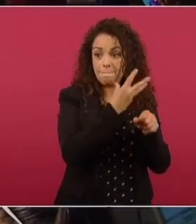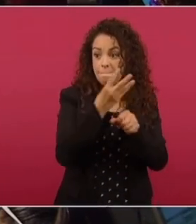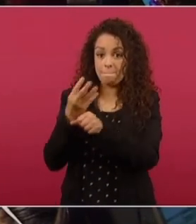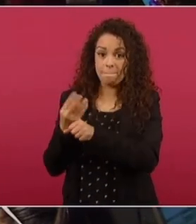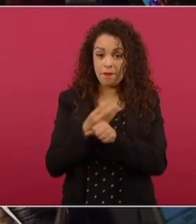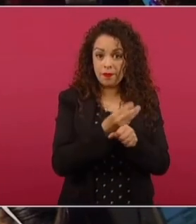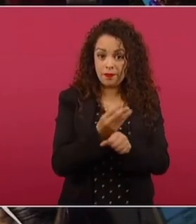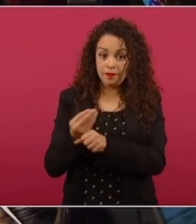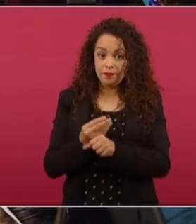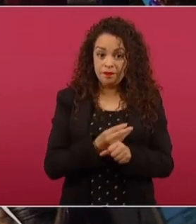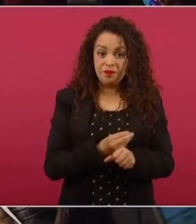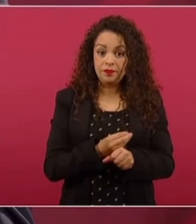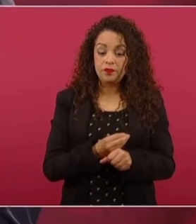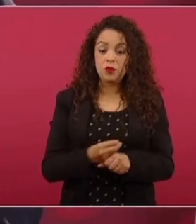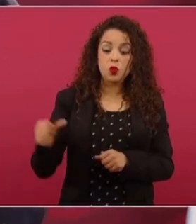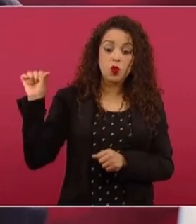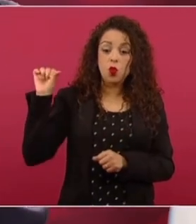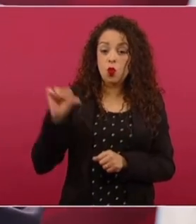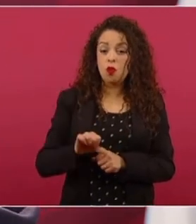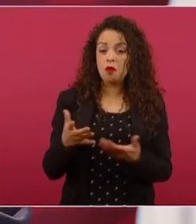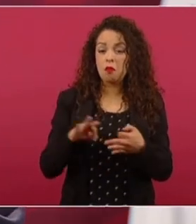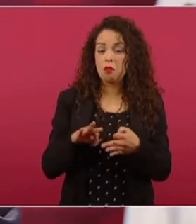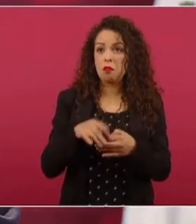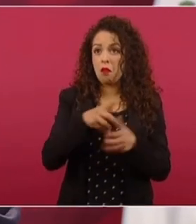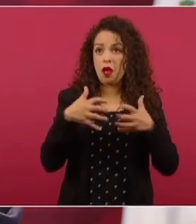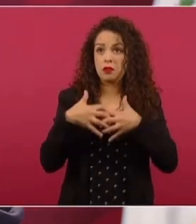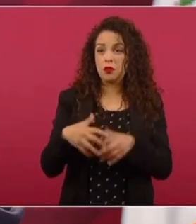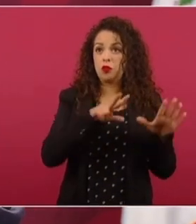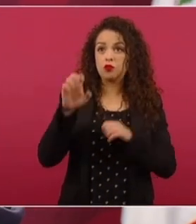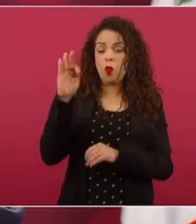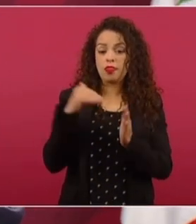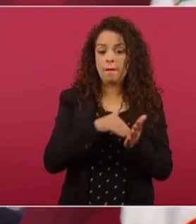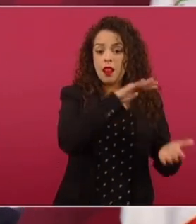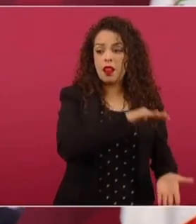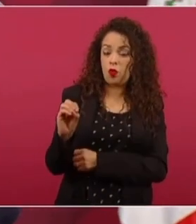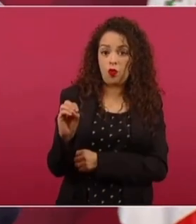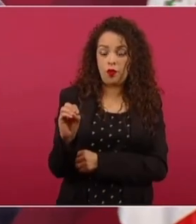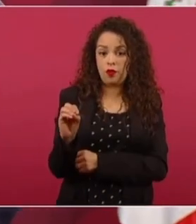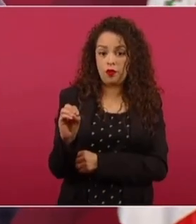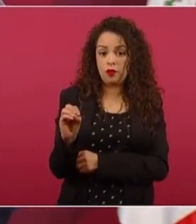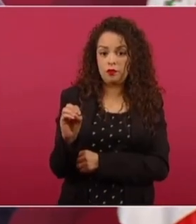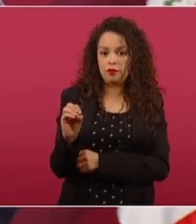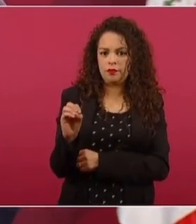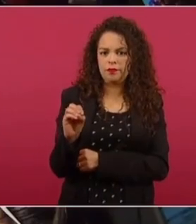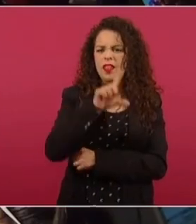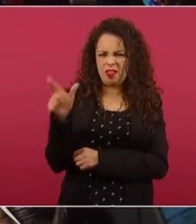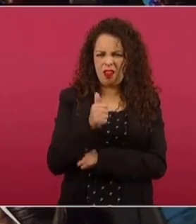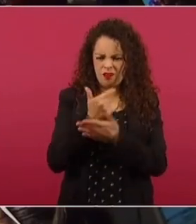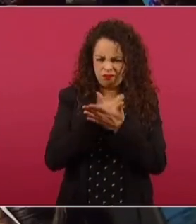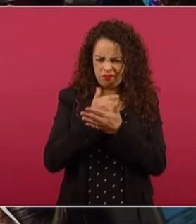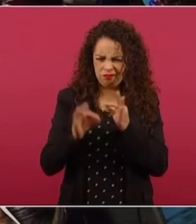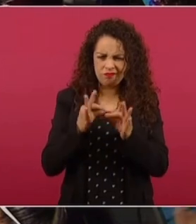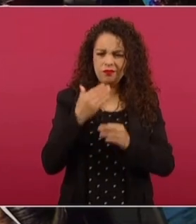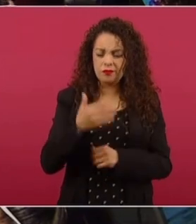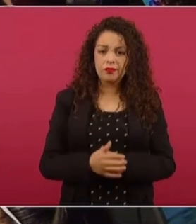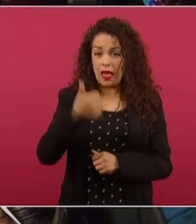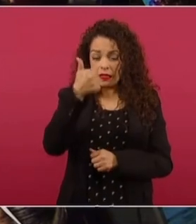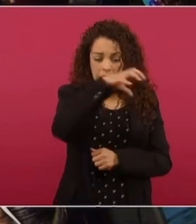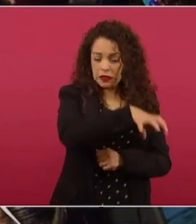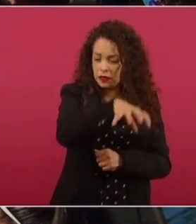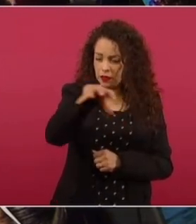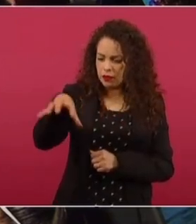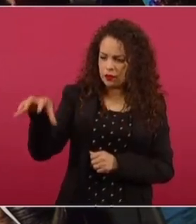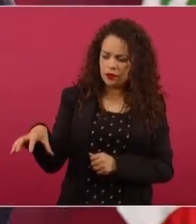hoy están procesando 840 mil barriles de crudo. A ver, hacemos la cuenta. Las seis refinerías